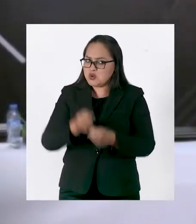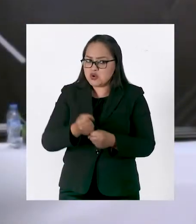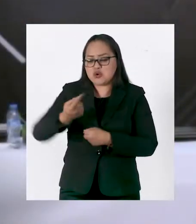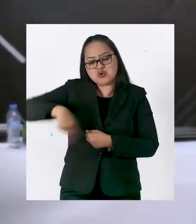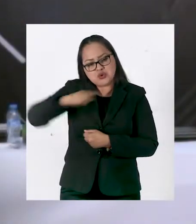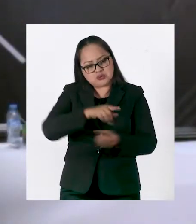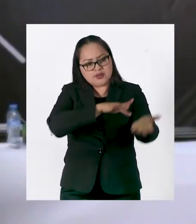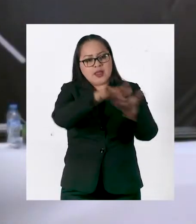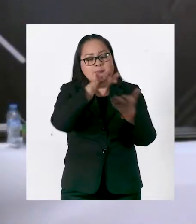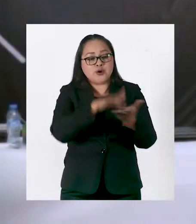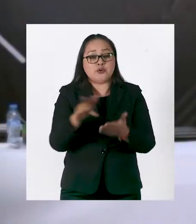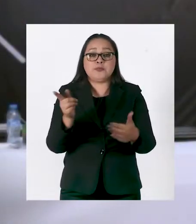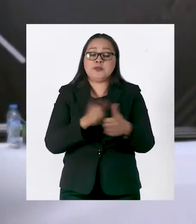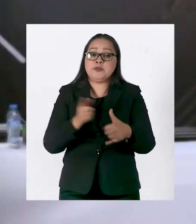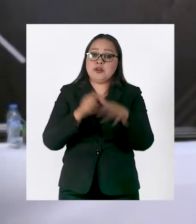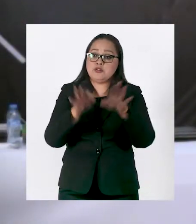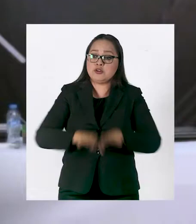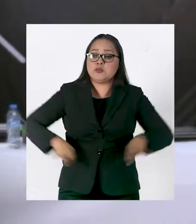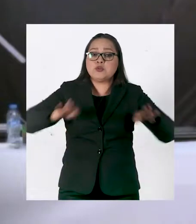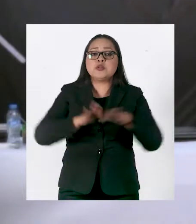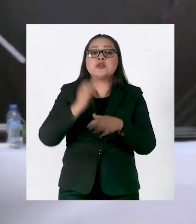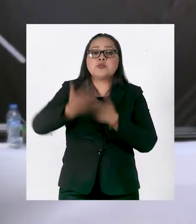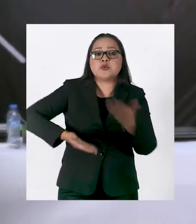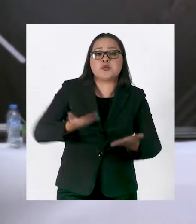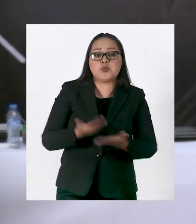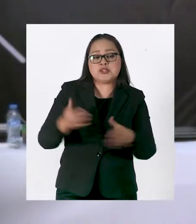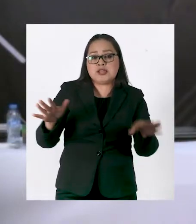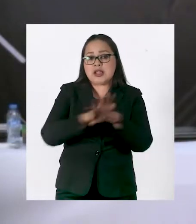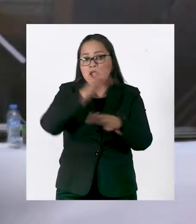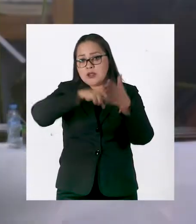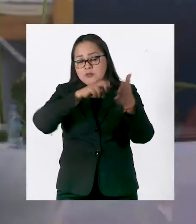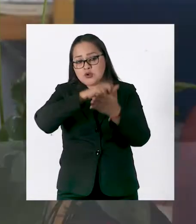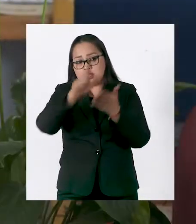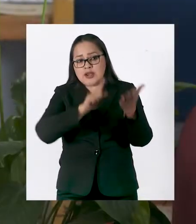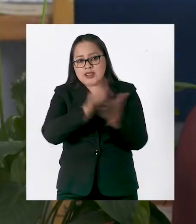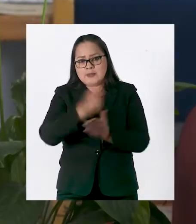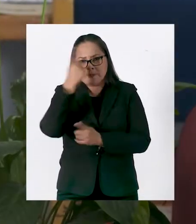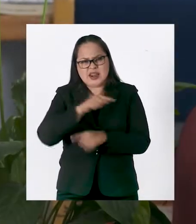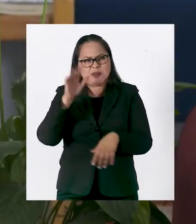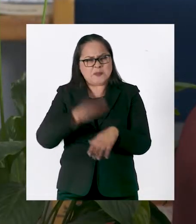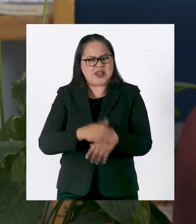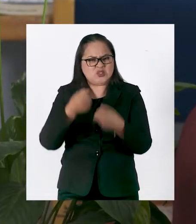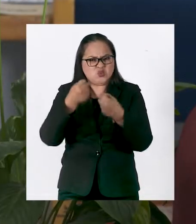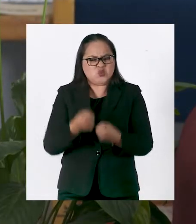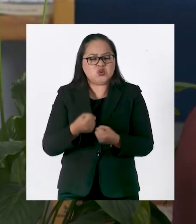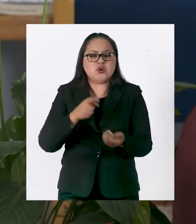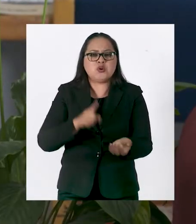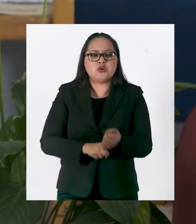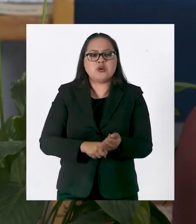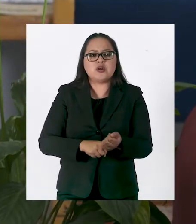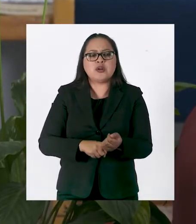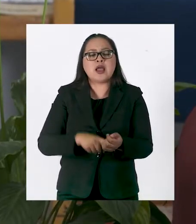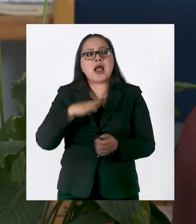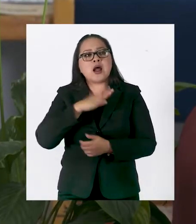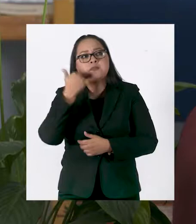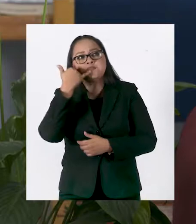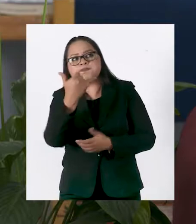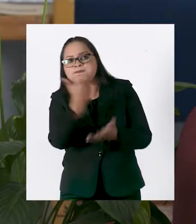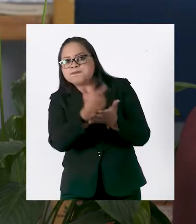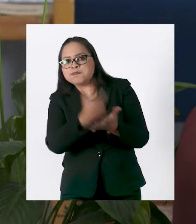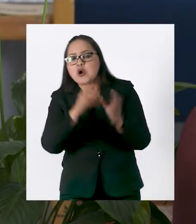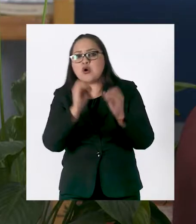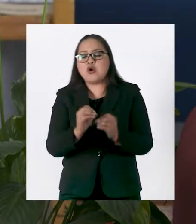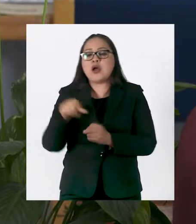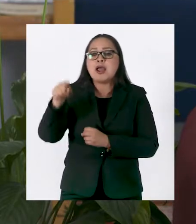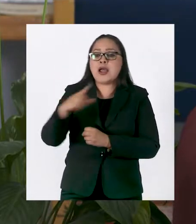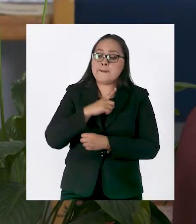México un país más seguro. En particular, vamos a impulsar reformas para que se pueda combatir de manera más eficaz